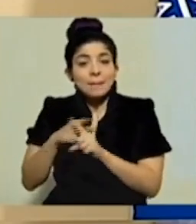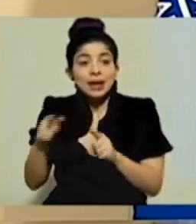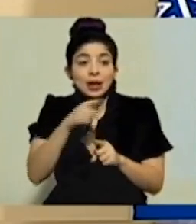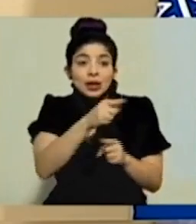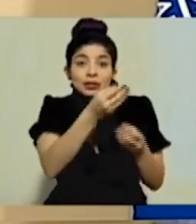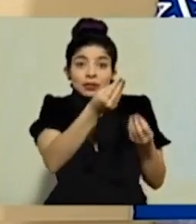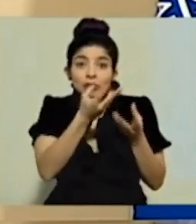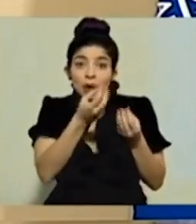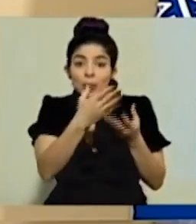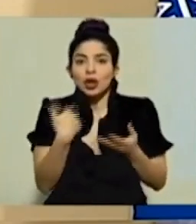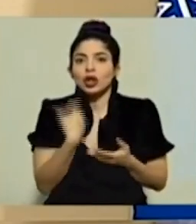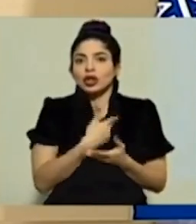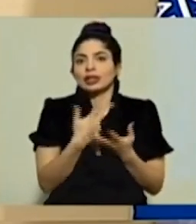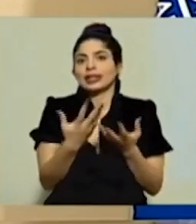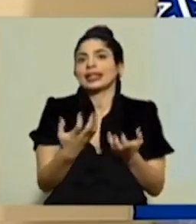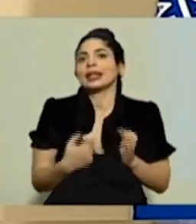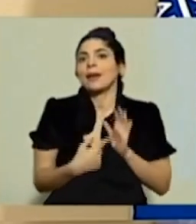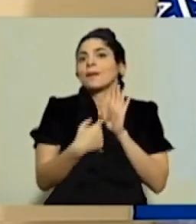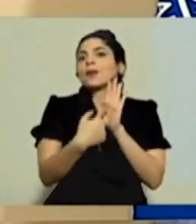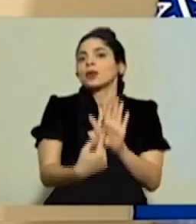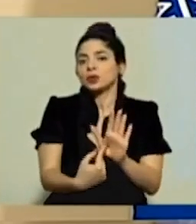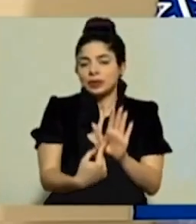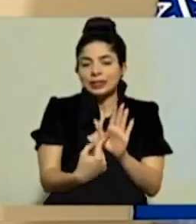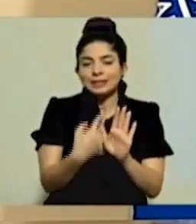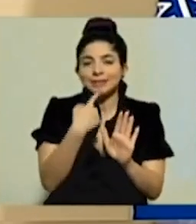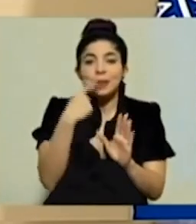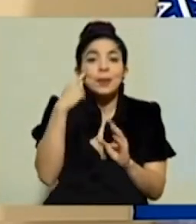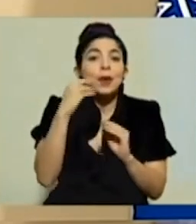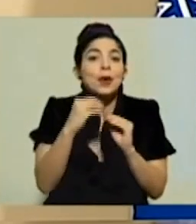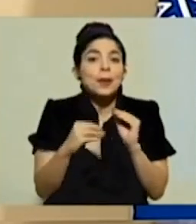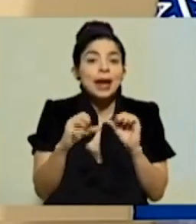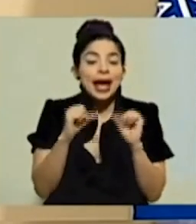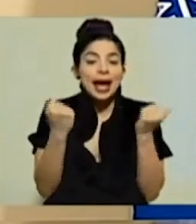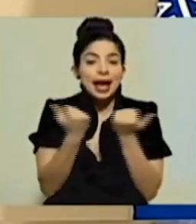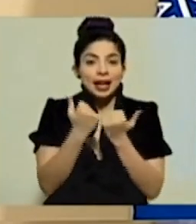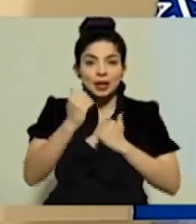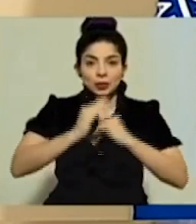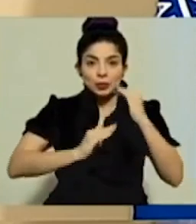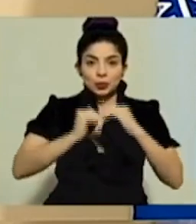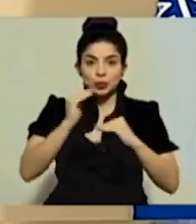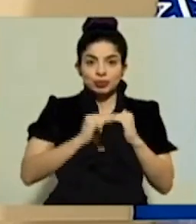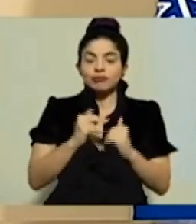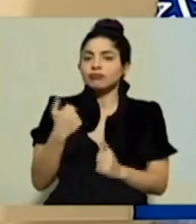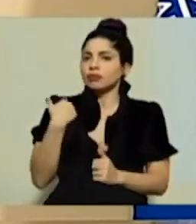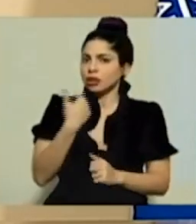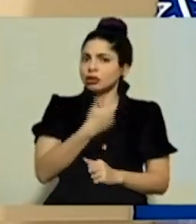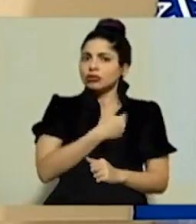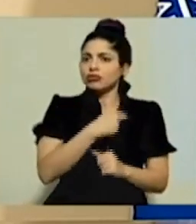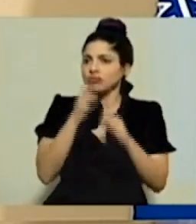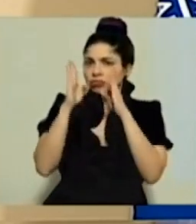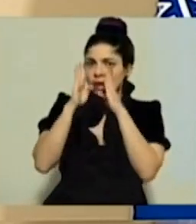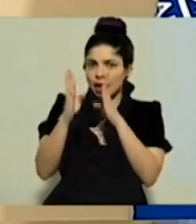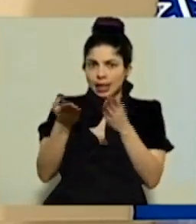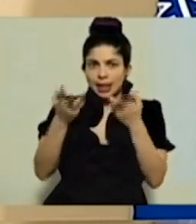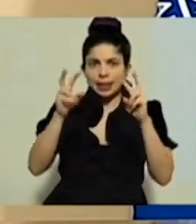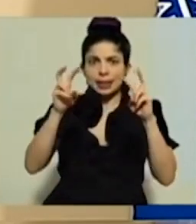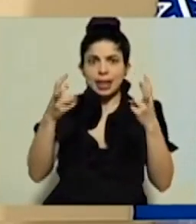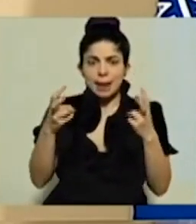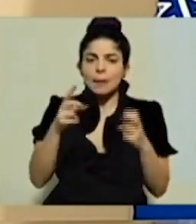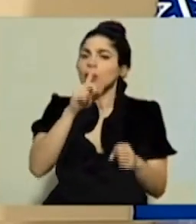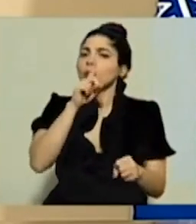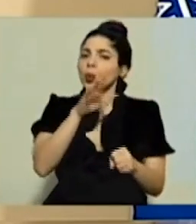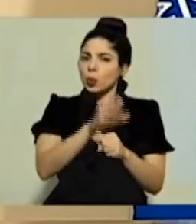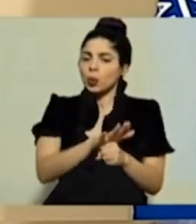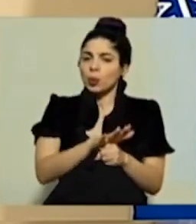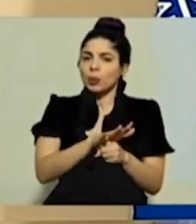datos que queríamos mostrarles y decirles que por lo menos en el sector construcción estamos atendiendo el tema y estamos